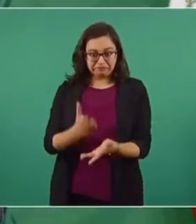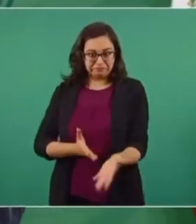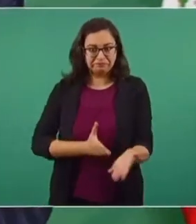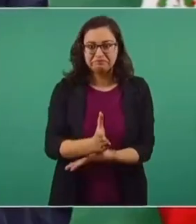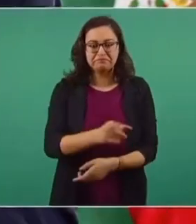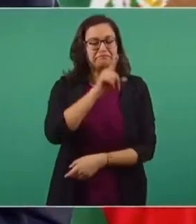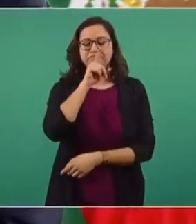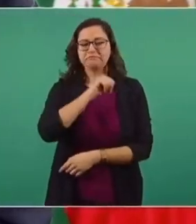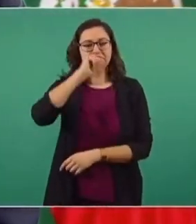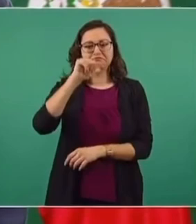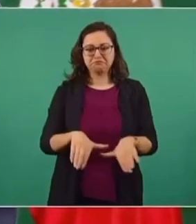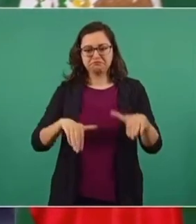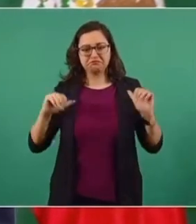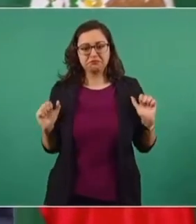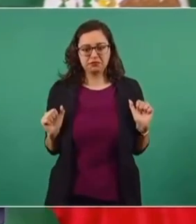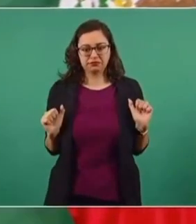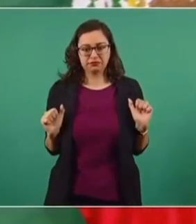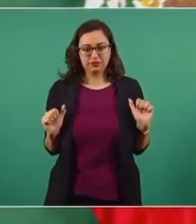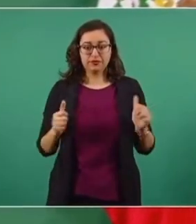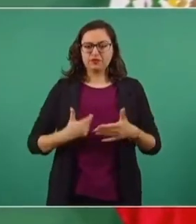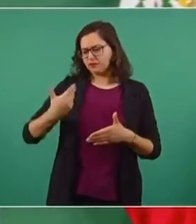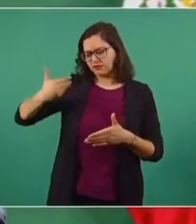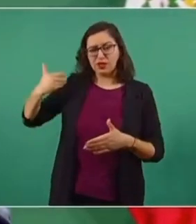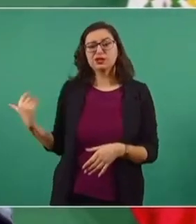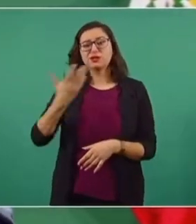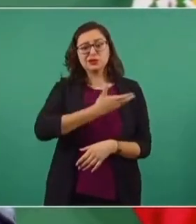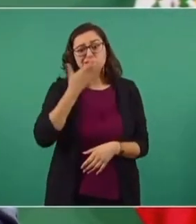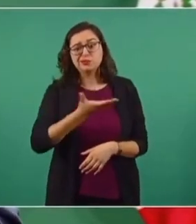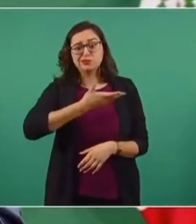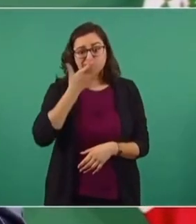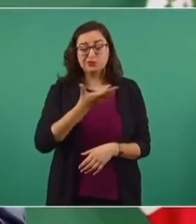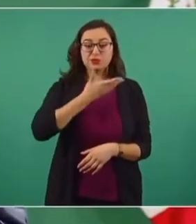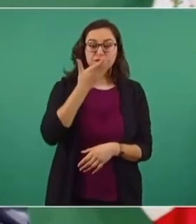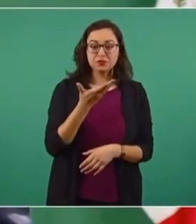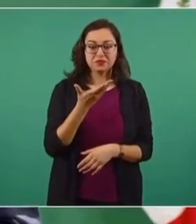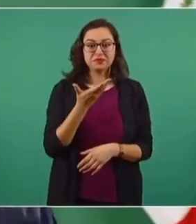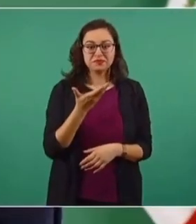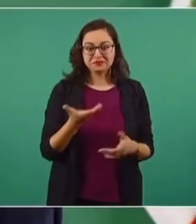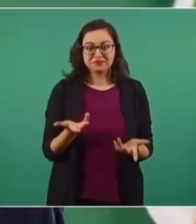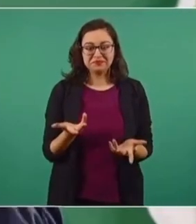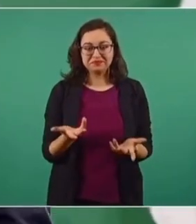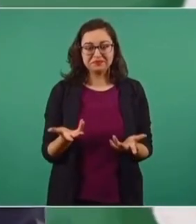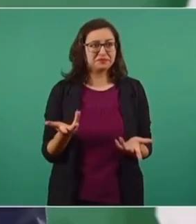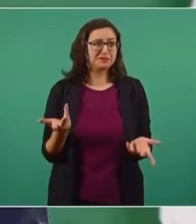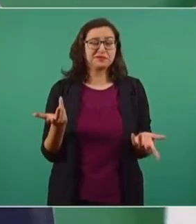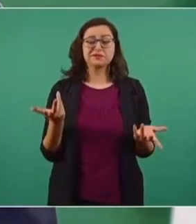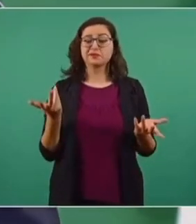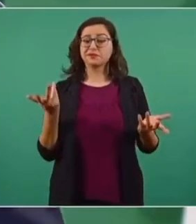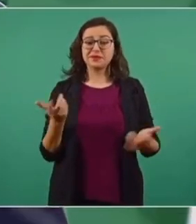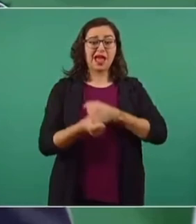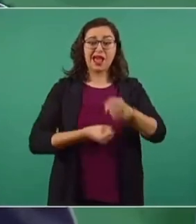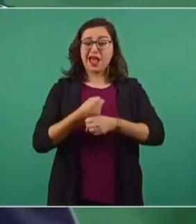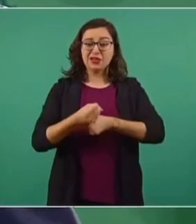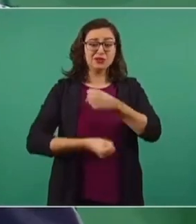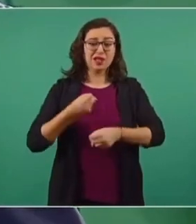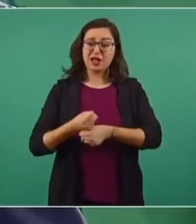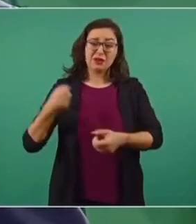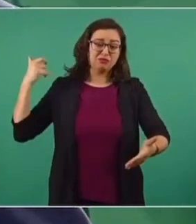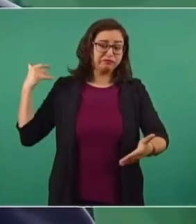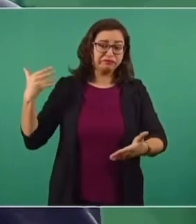No fueron elecciones de Estado como las que se llevaban a cabo durante décadas.